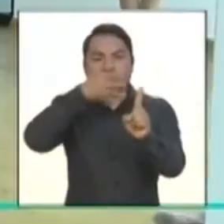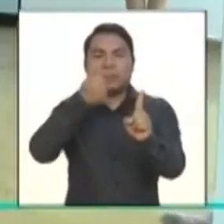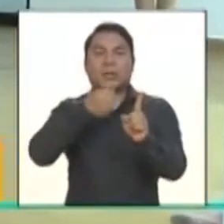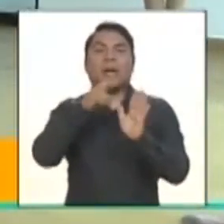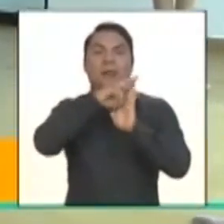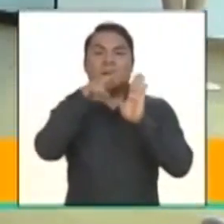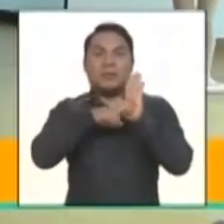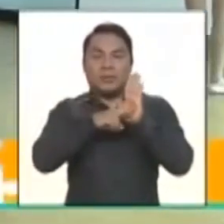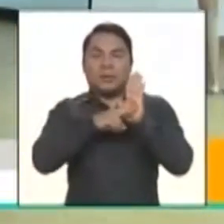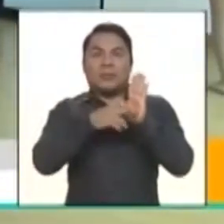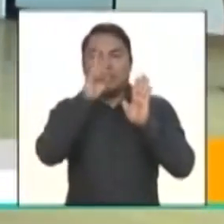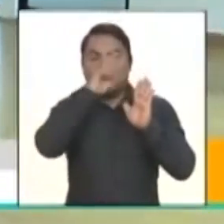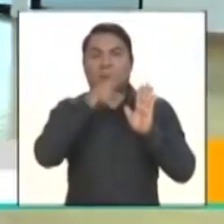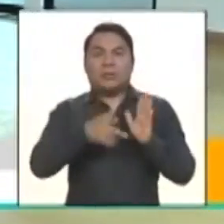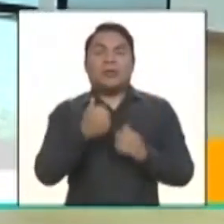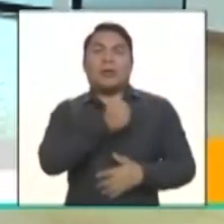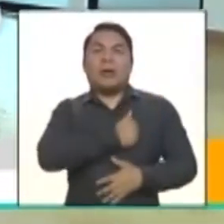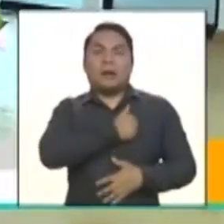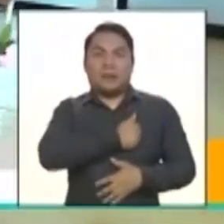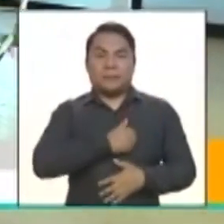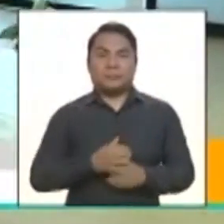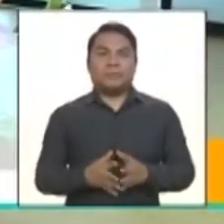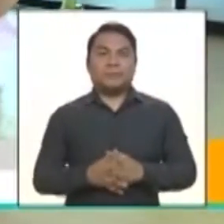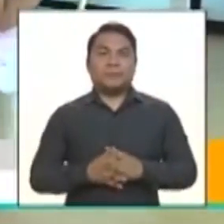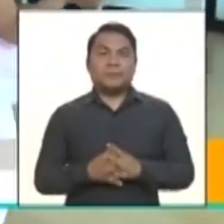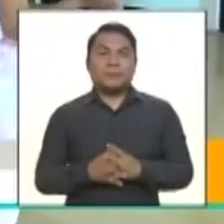y conductas básicas, ¿no?